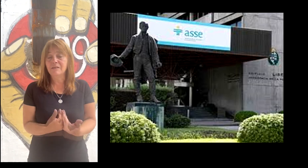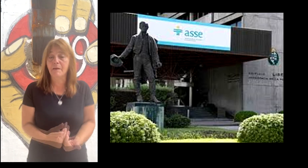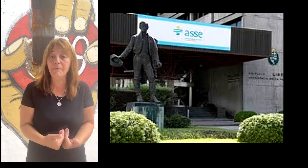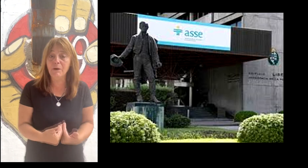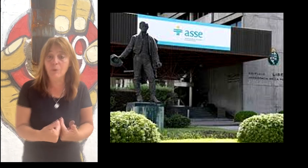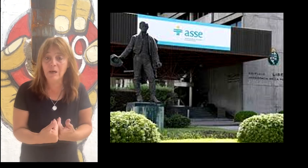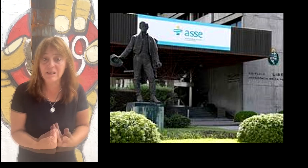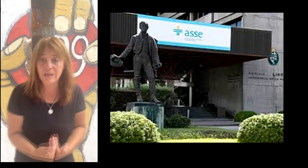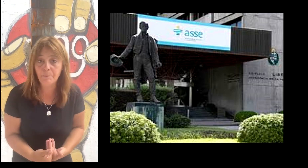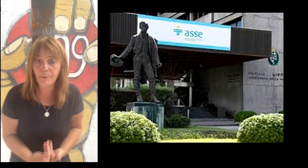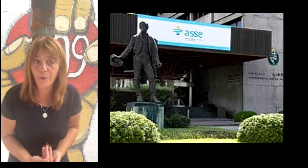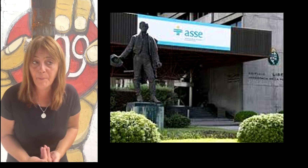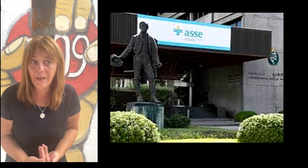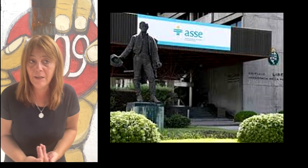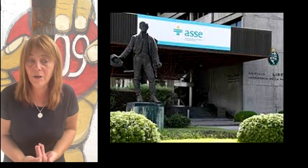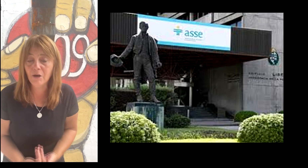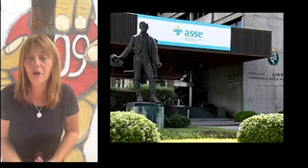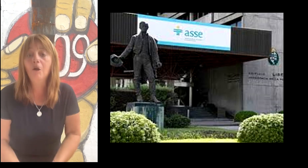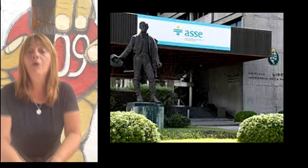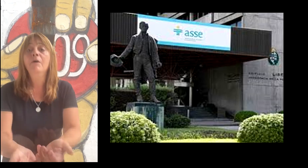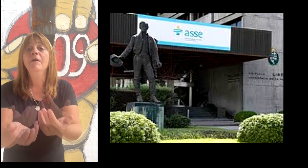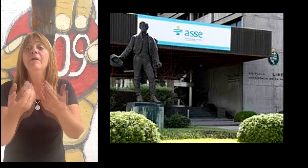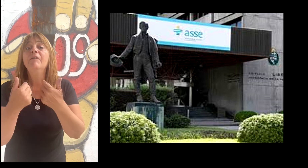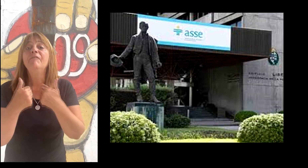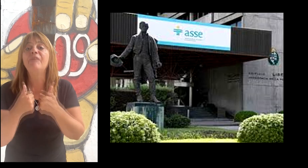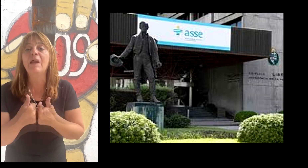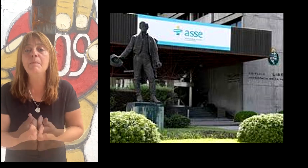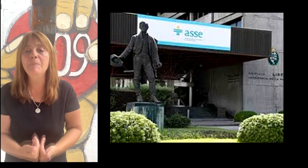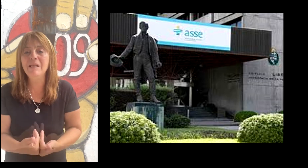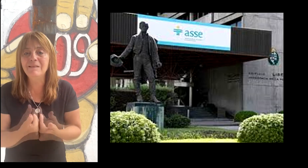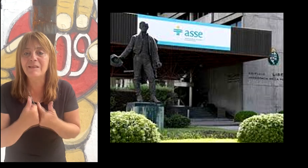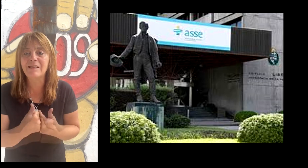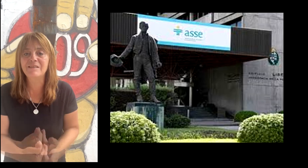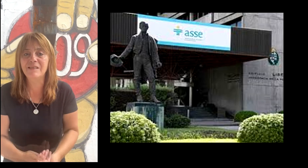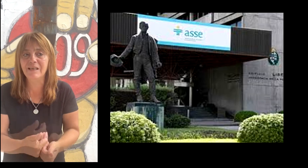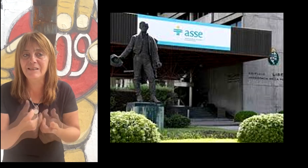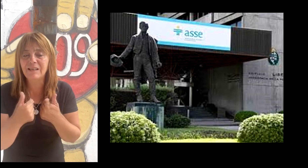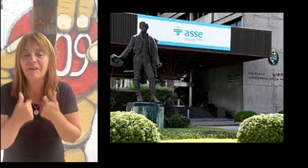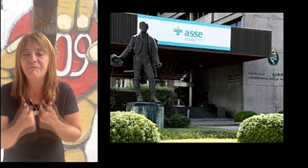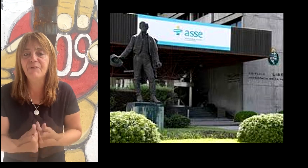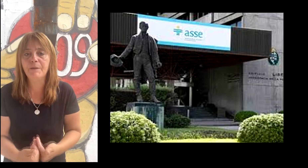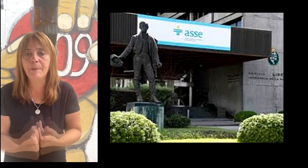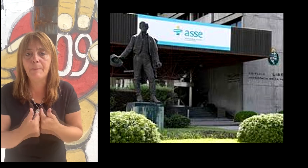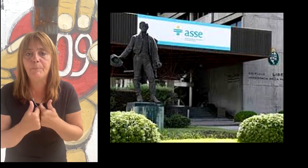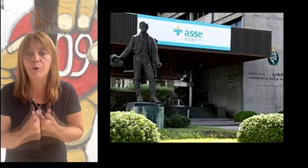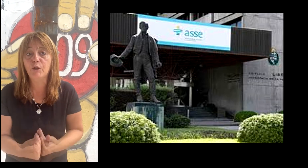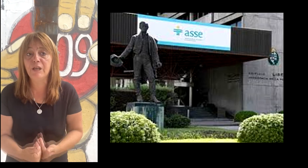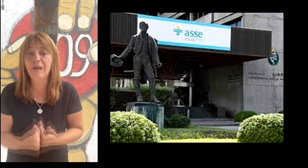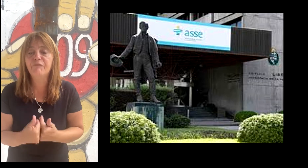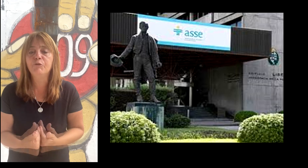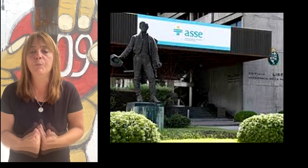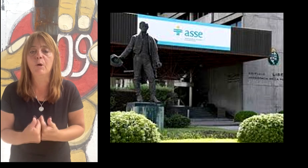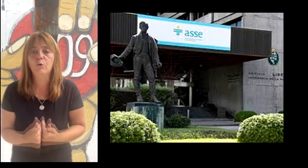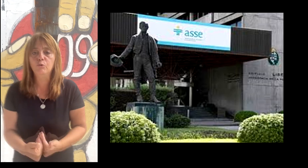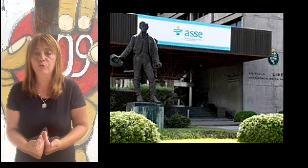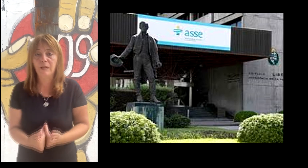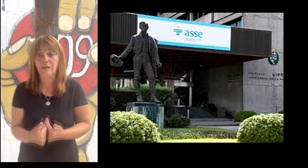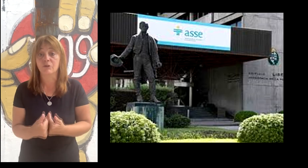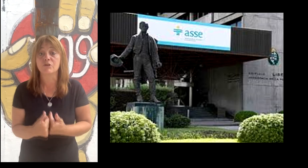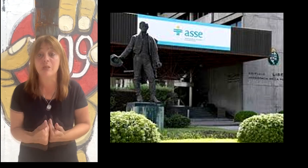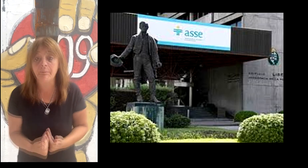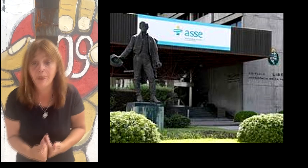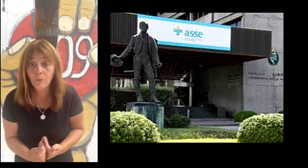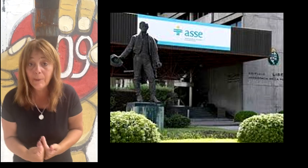no iba a mandar medicación a las policlínicas de la Costa de Oro, es decir, de Canelones, y cuando la gente estuviera muy